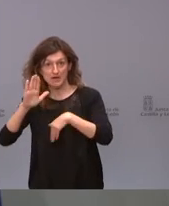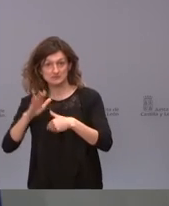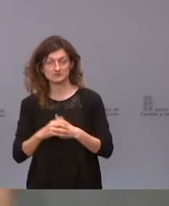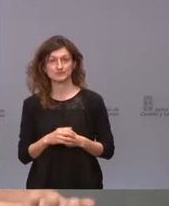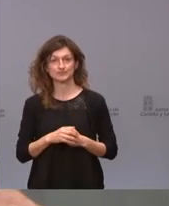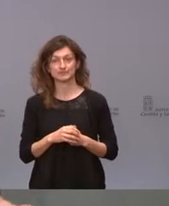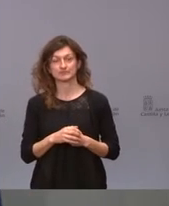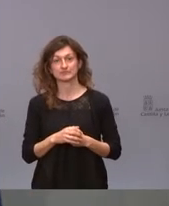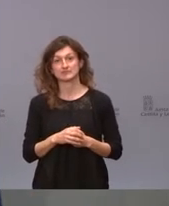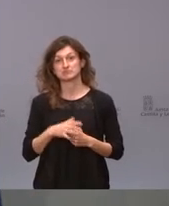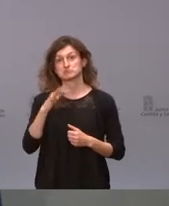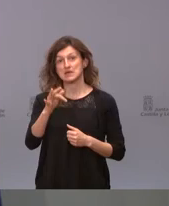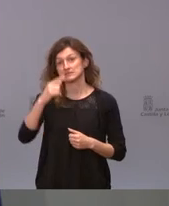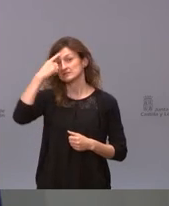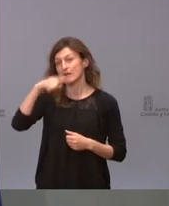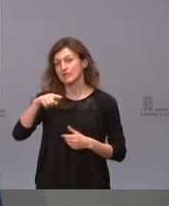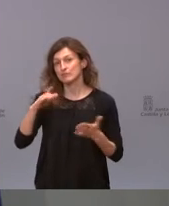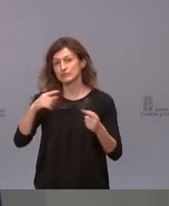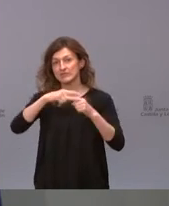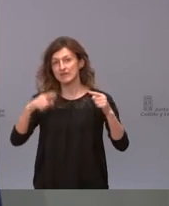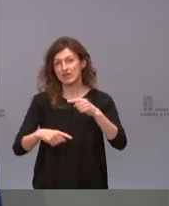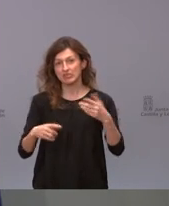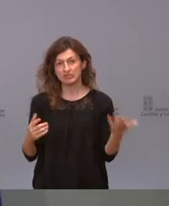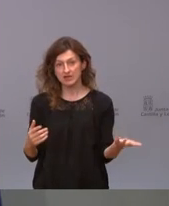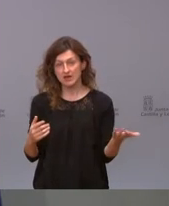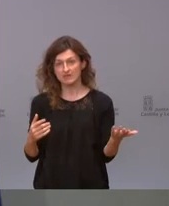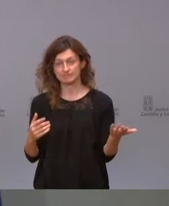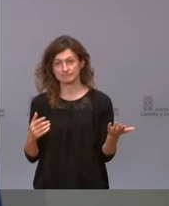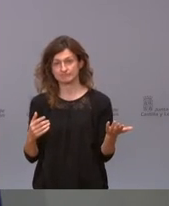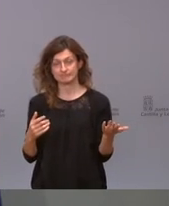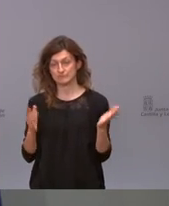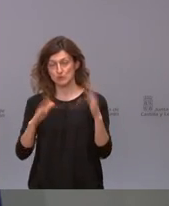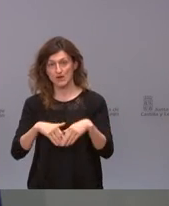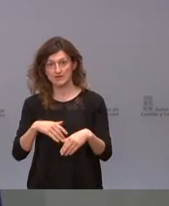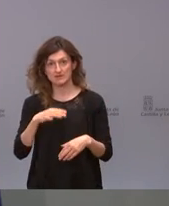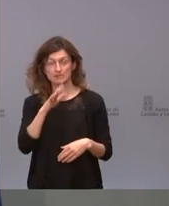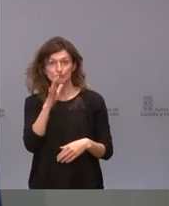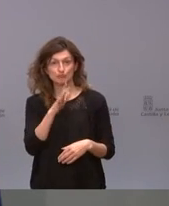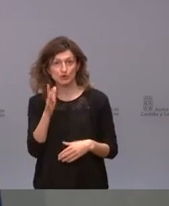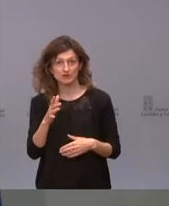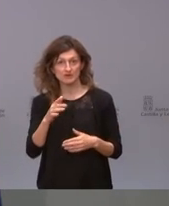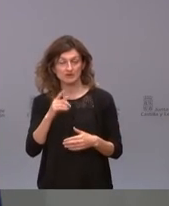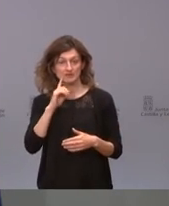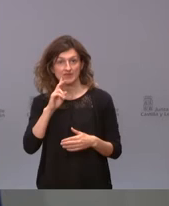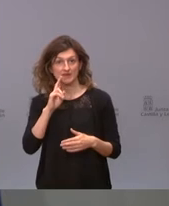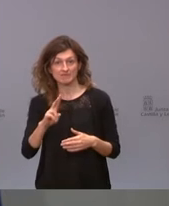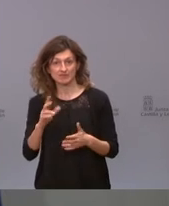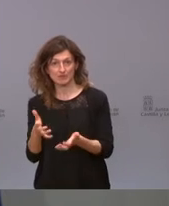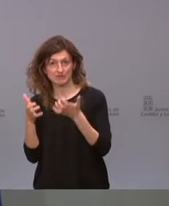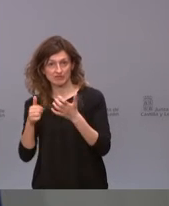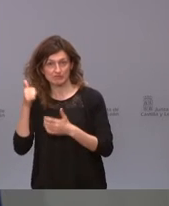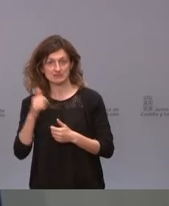y además sabemos que no hay diferencia y que de haberla es a favor de las entidades inferiores en efectos trombóticos por tanto